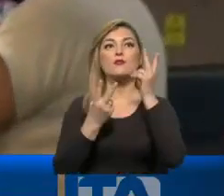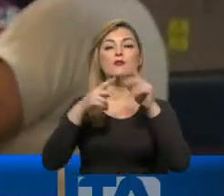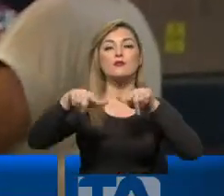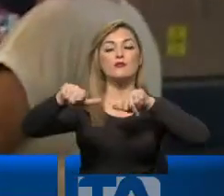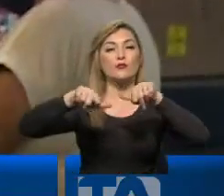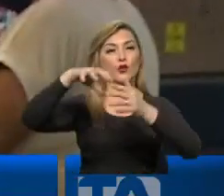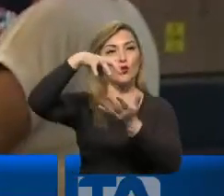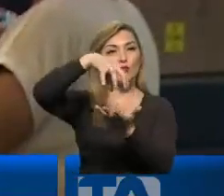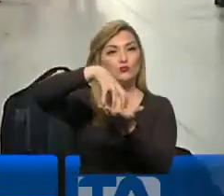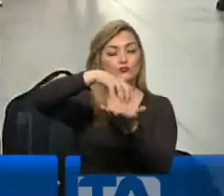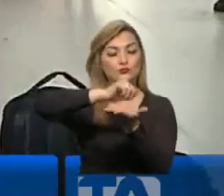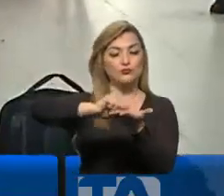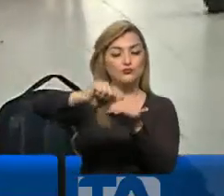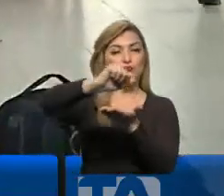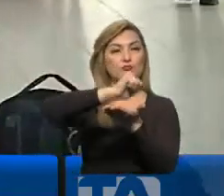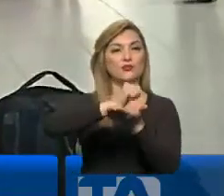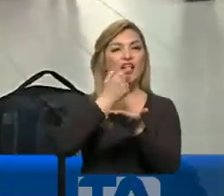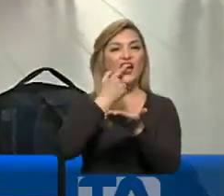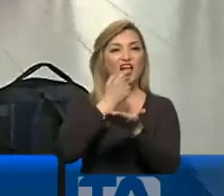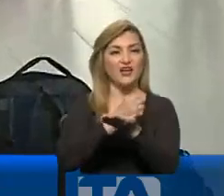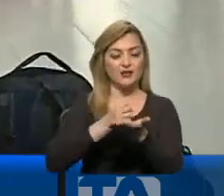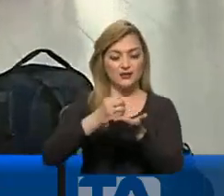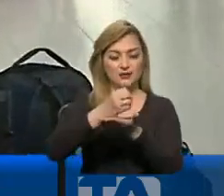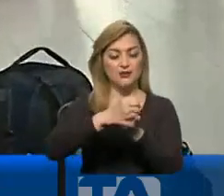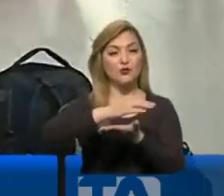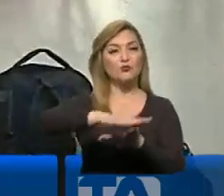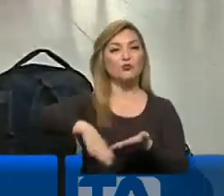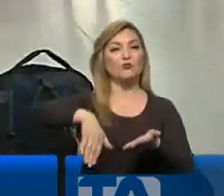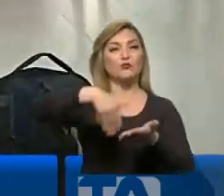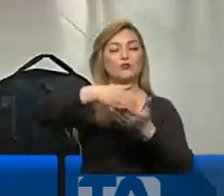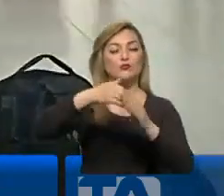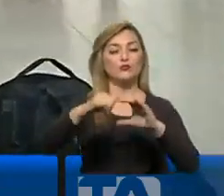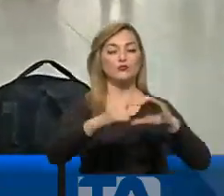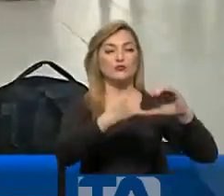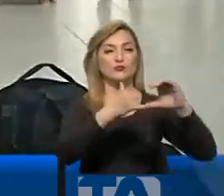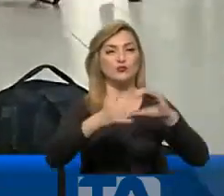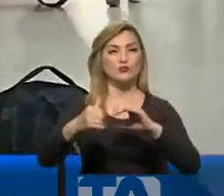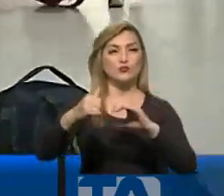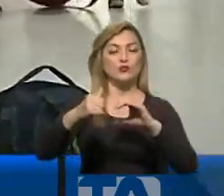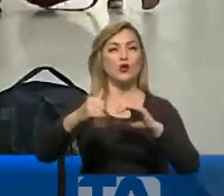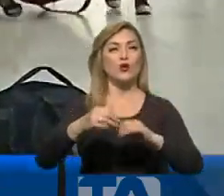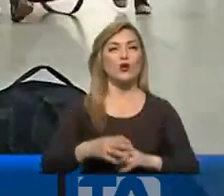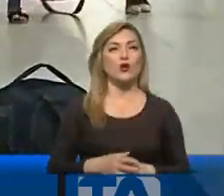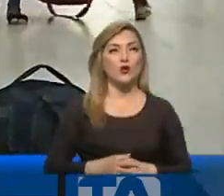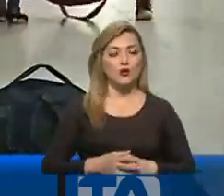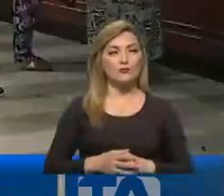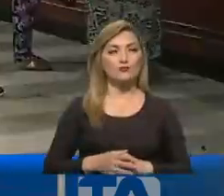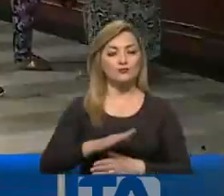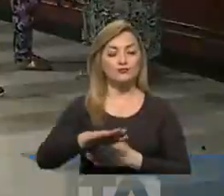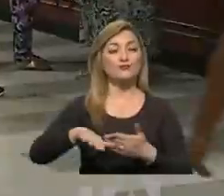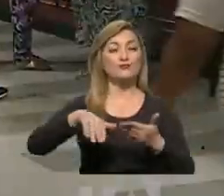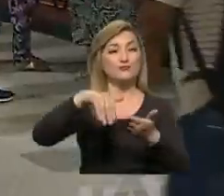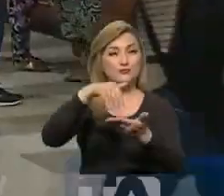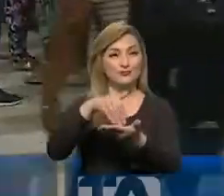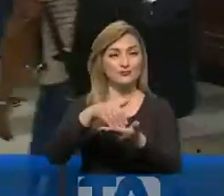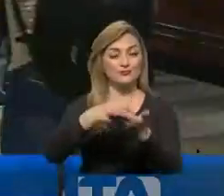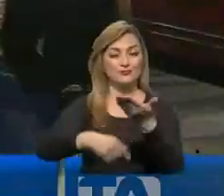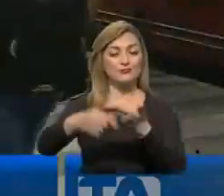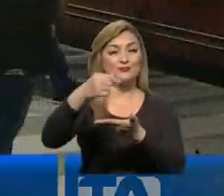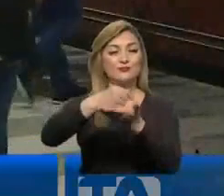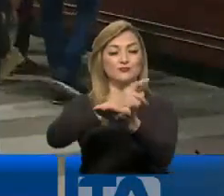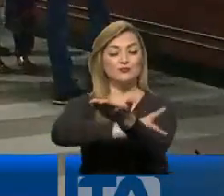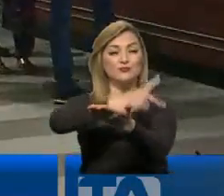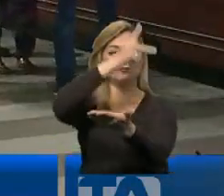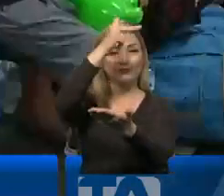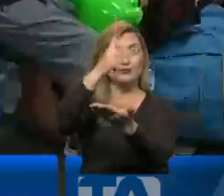sitios de las provincias de Azuay, El Oro, Manaví, Santelena, Guayas, Los Ríos, Esmeraldas y también Pichincha. Vale la pena precisar que entre